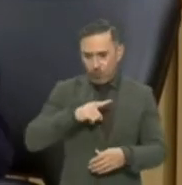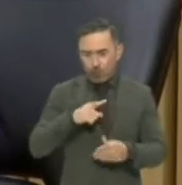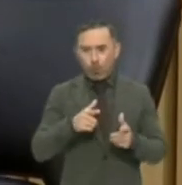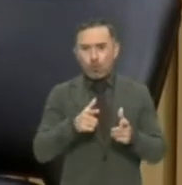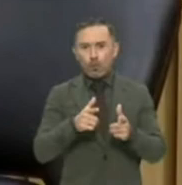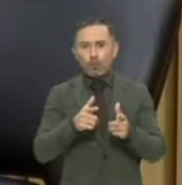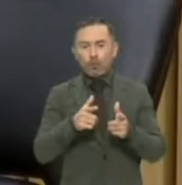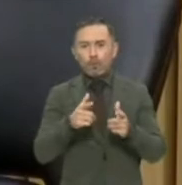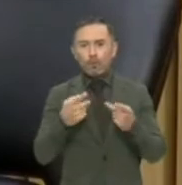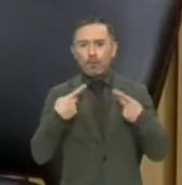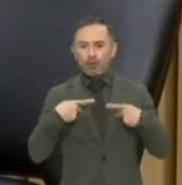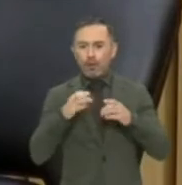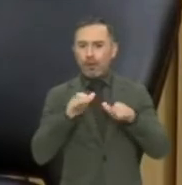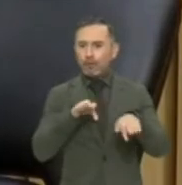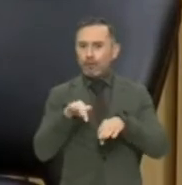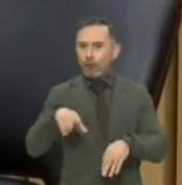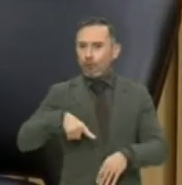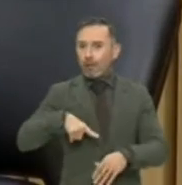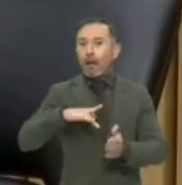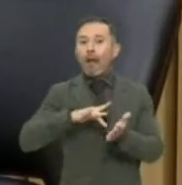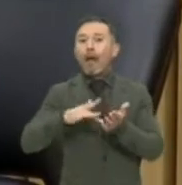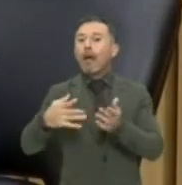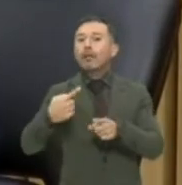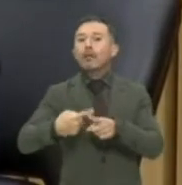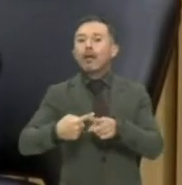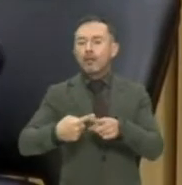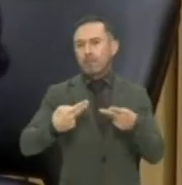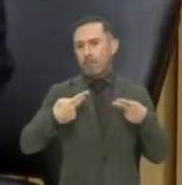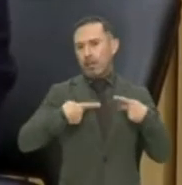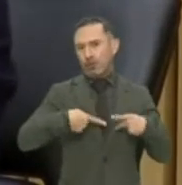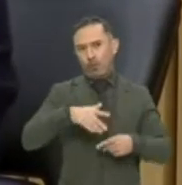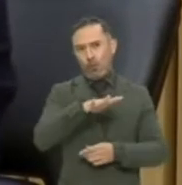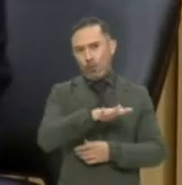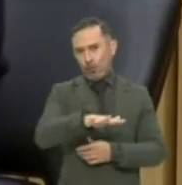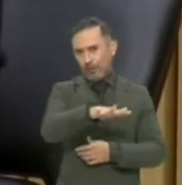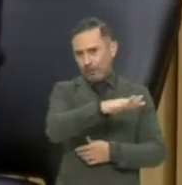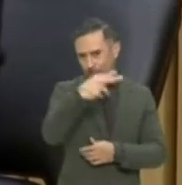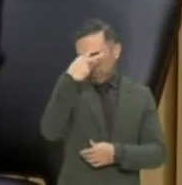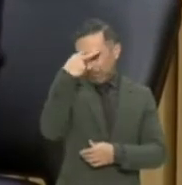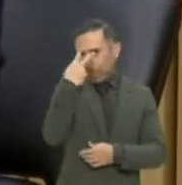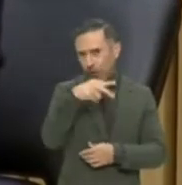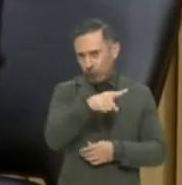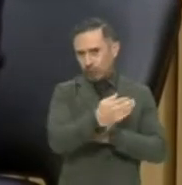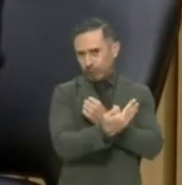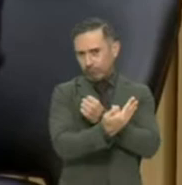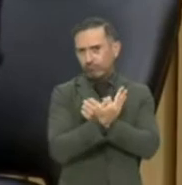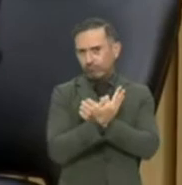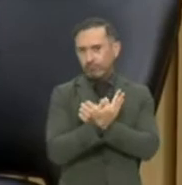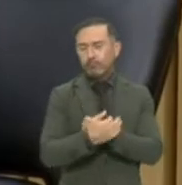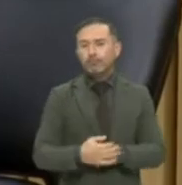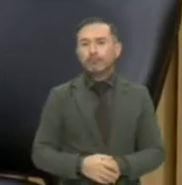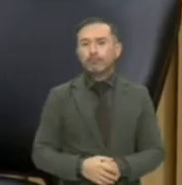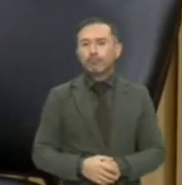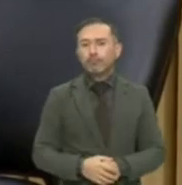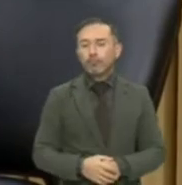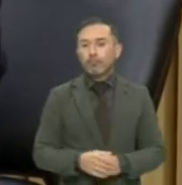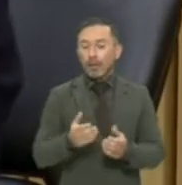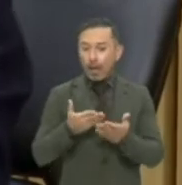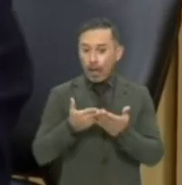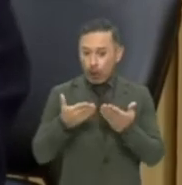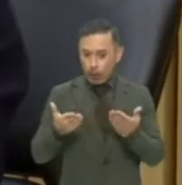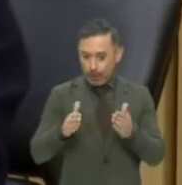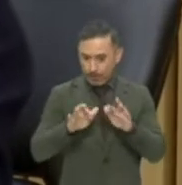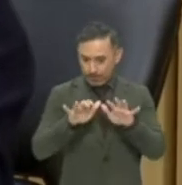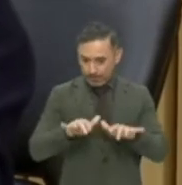públicos. No veo o no vemos reflejado en este acuerdo